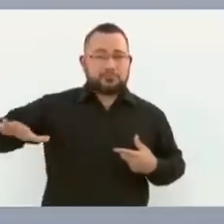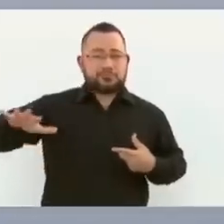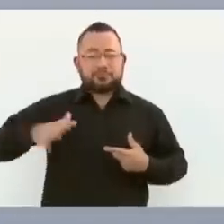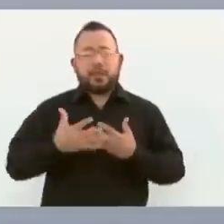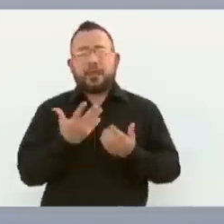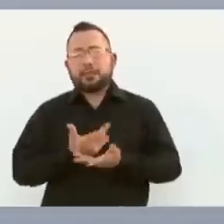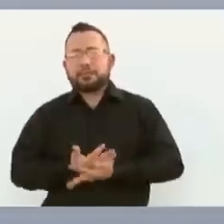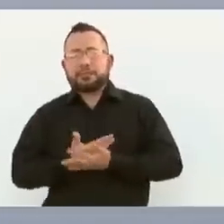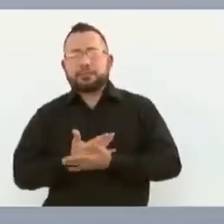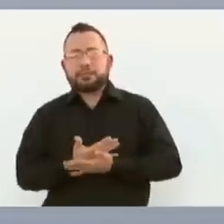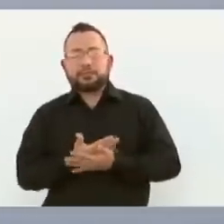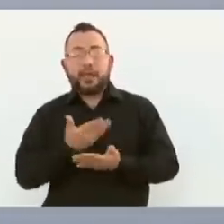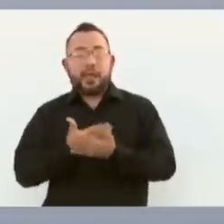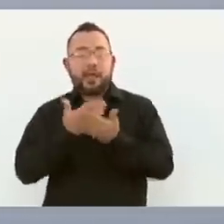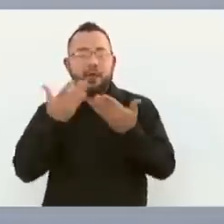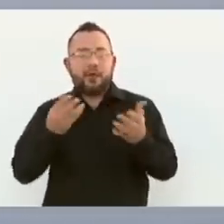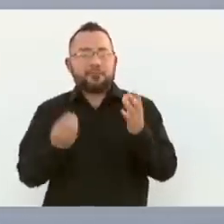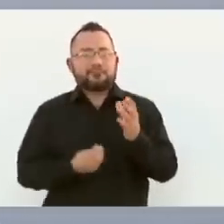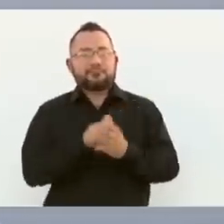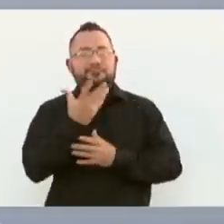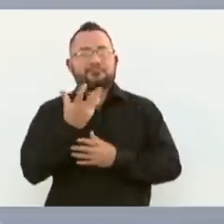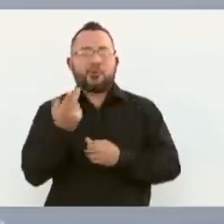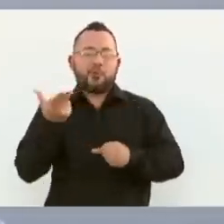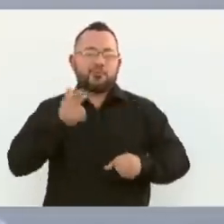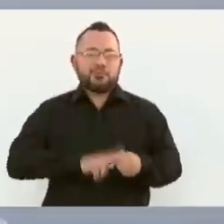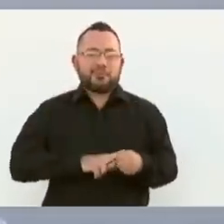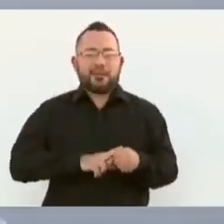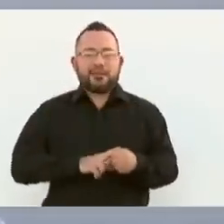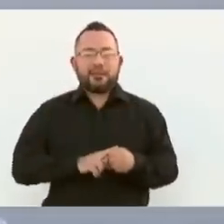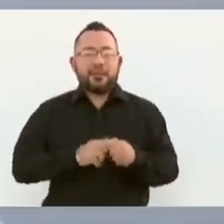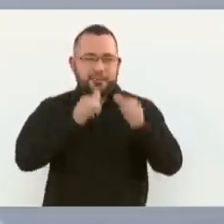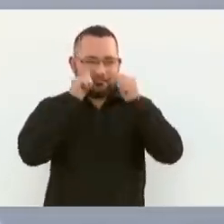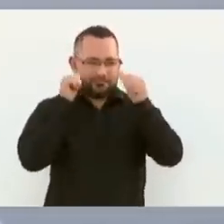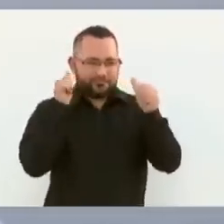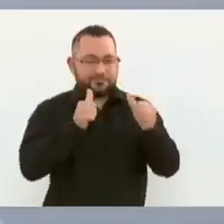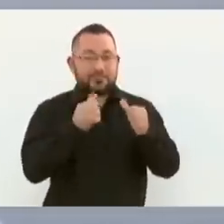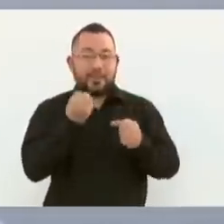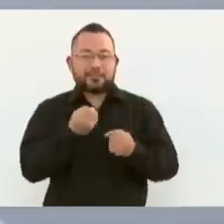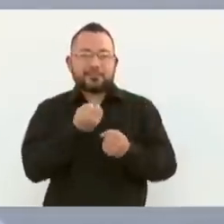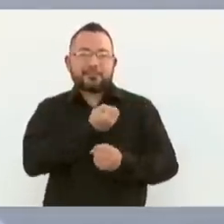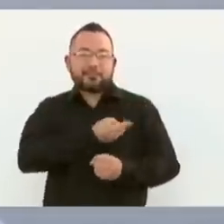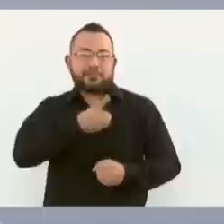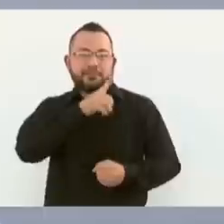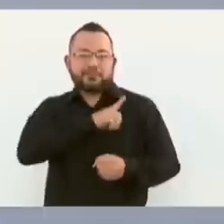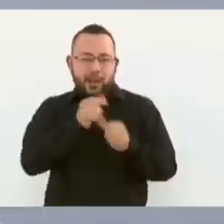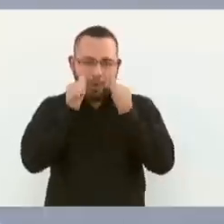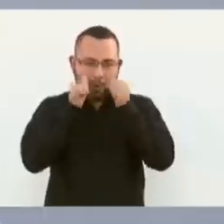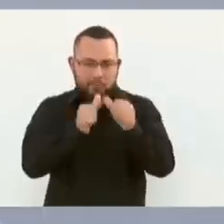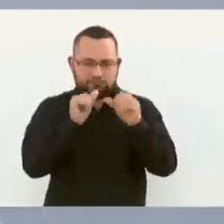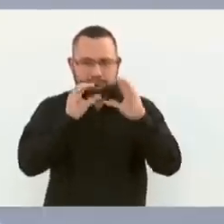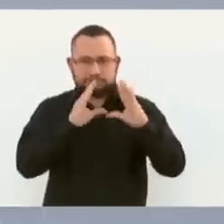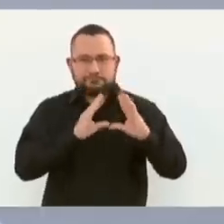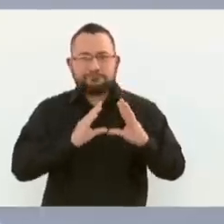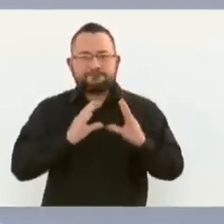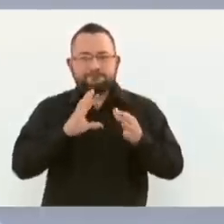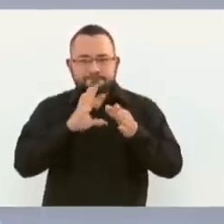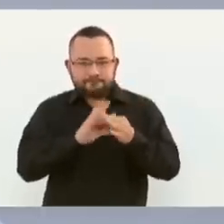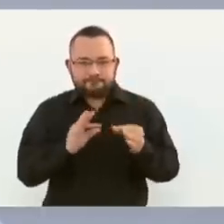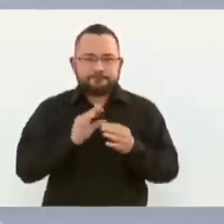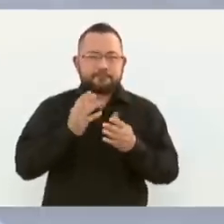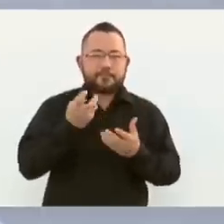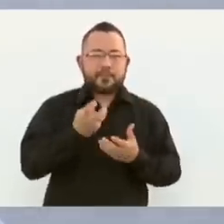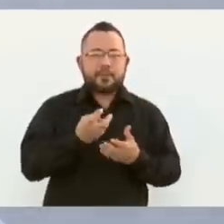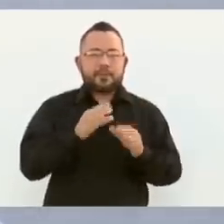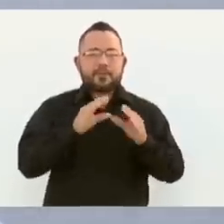personas que se van a ver atendidas en lo más importante, que es la salud, la salud de aquellas personas mayores,